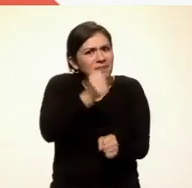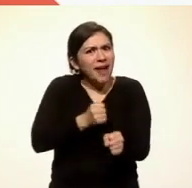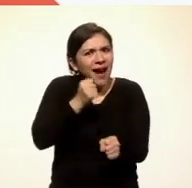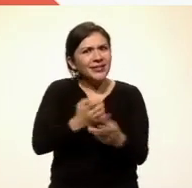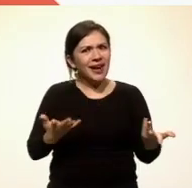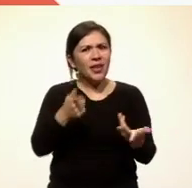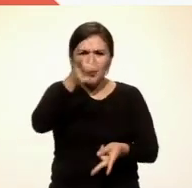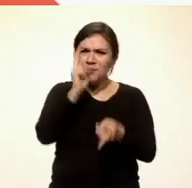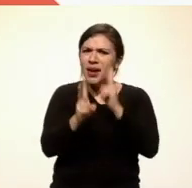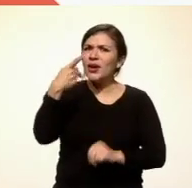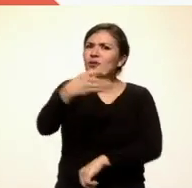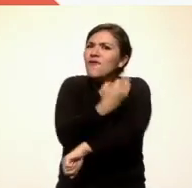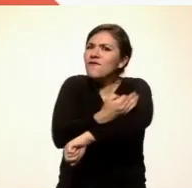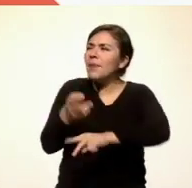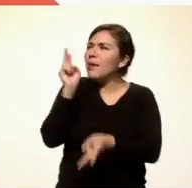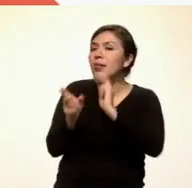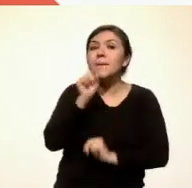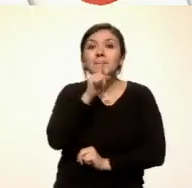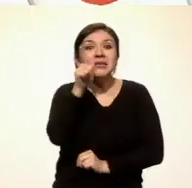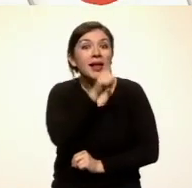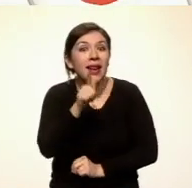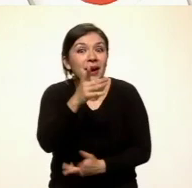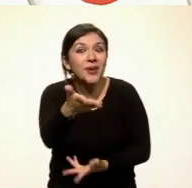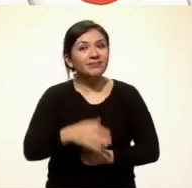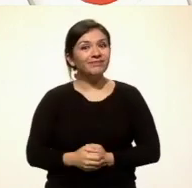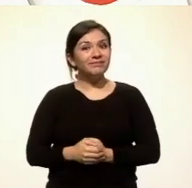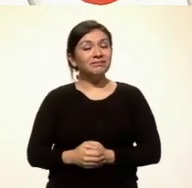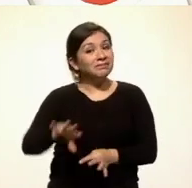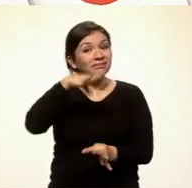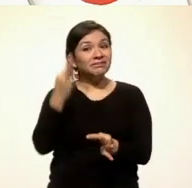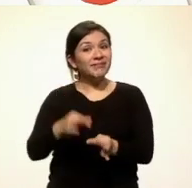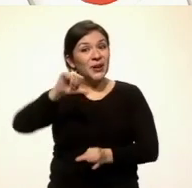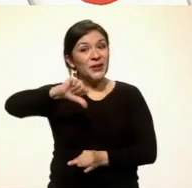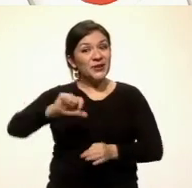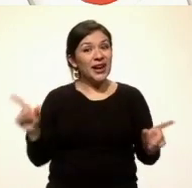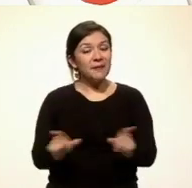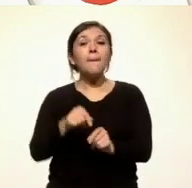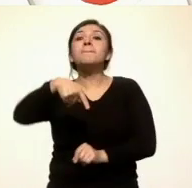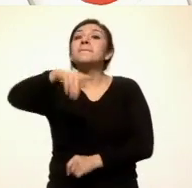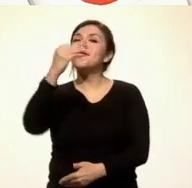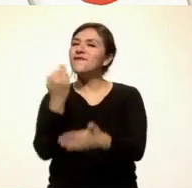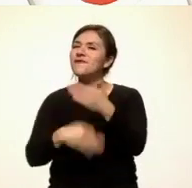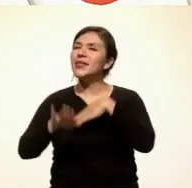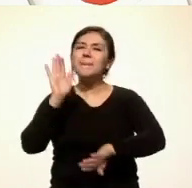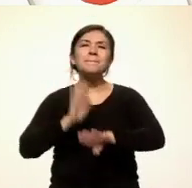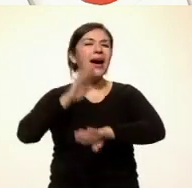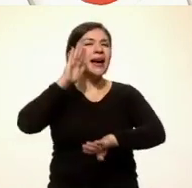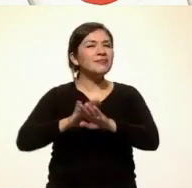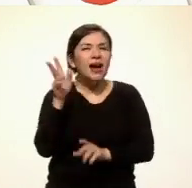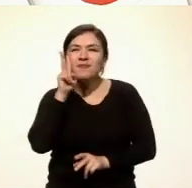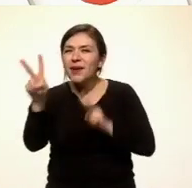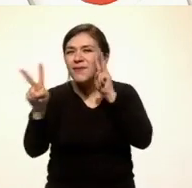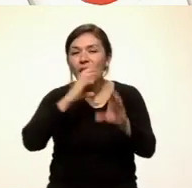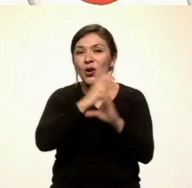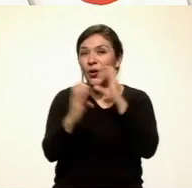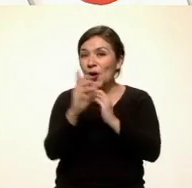y platica con tu familia en tu lengua. ¡Listo! Terminamos. Pero aún nos queda mucho por explorar